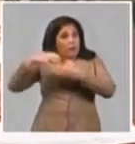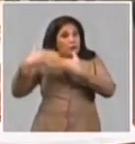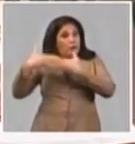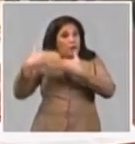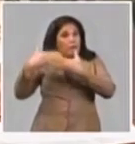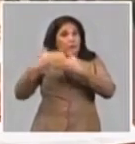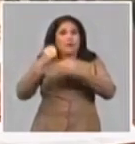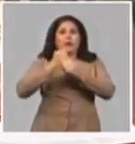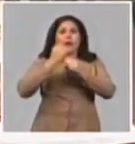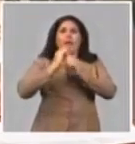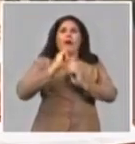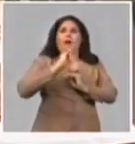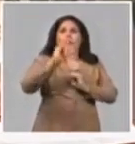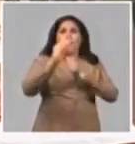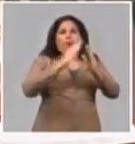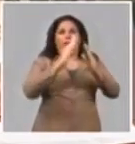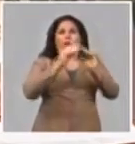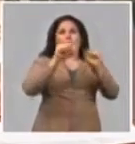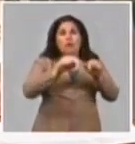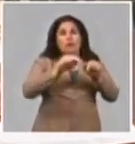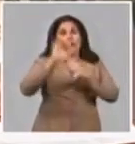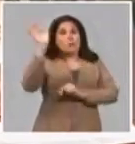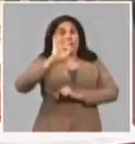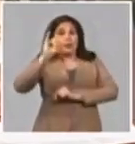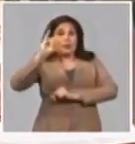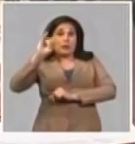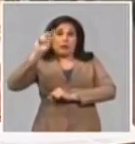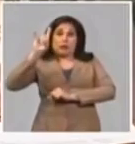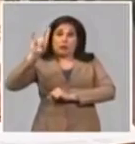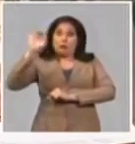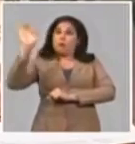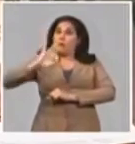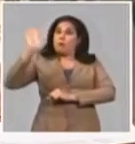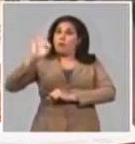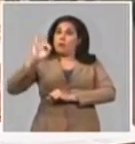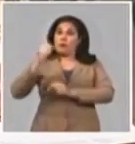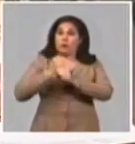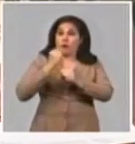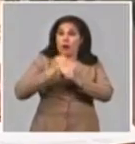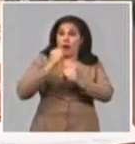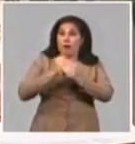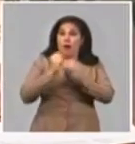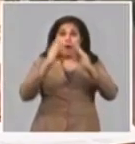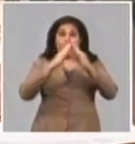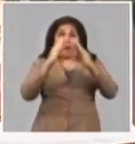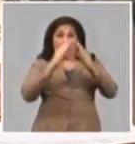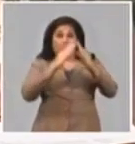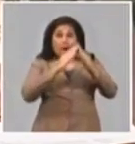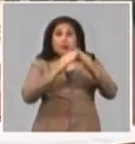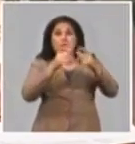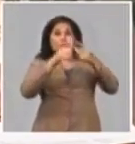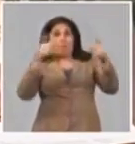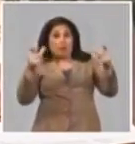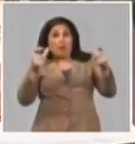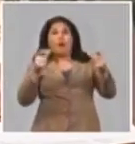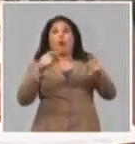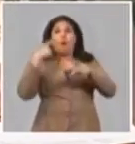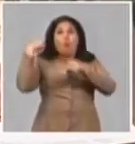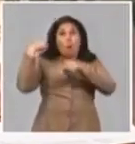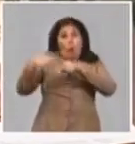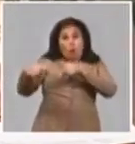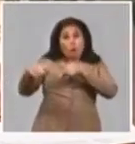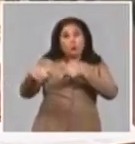distancia y el mayor por ciento de ellos, el 69%, prevalece que están en el terreno. sea,